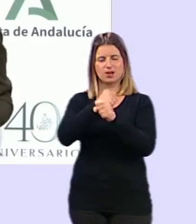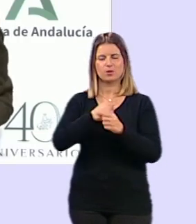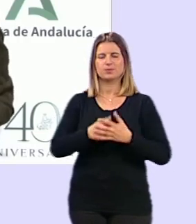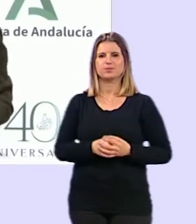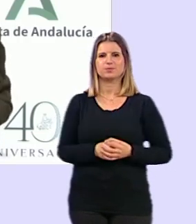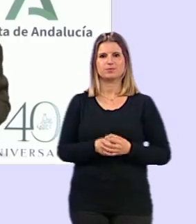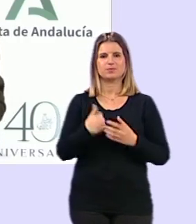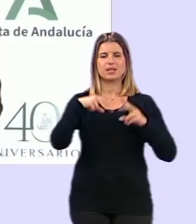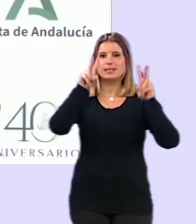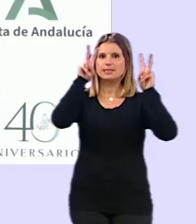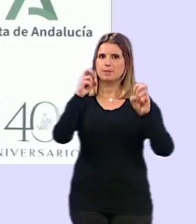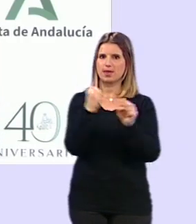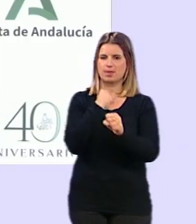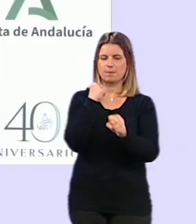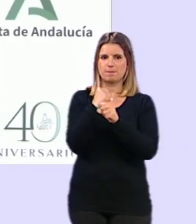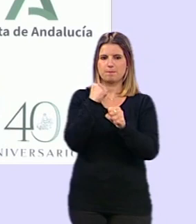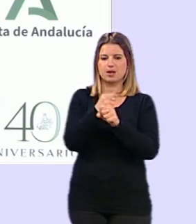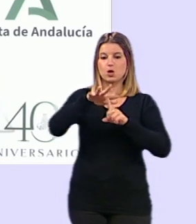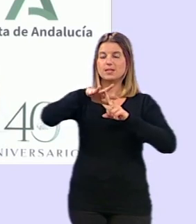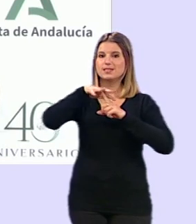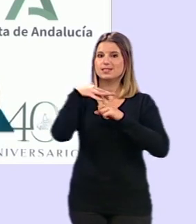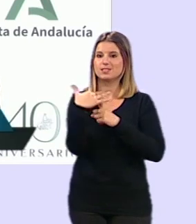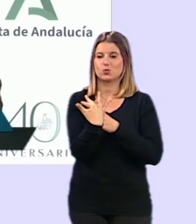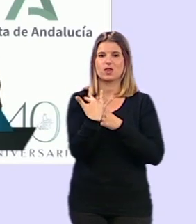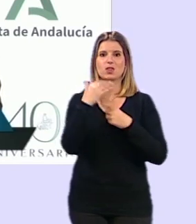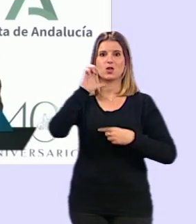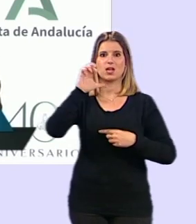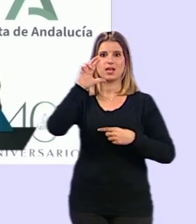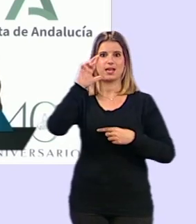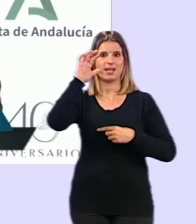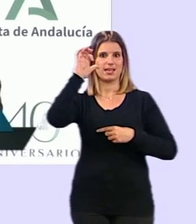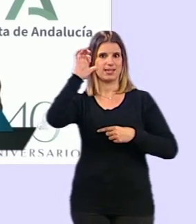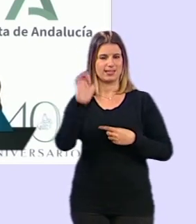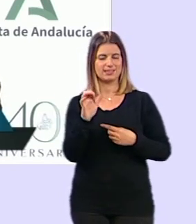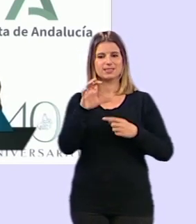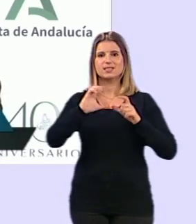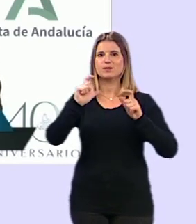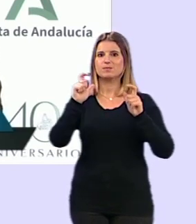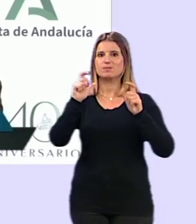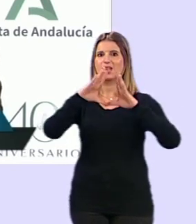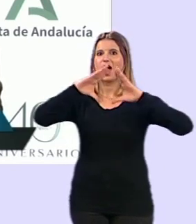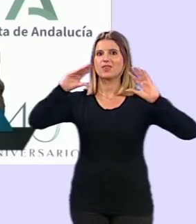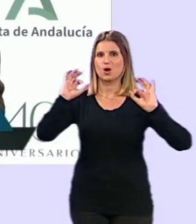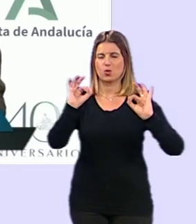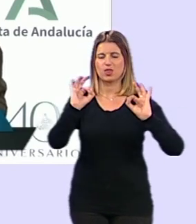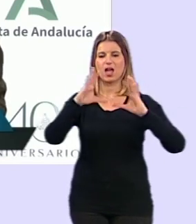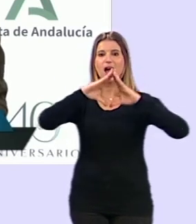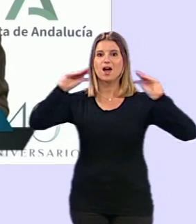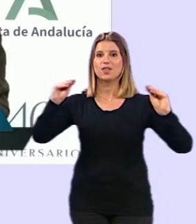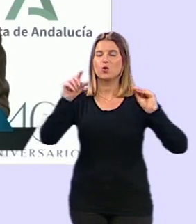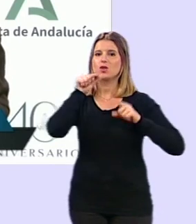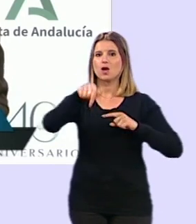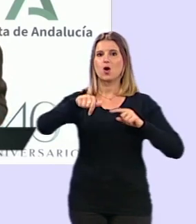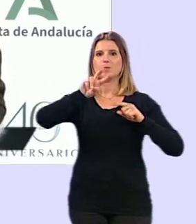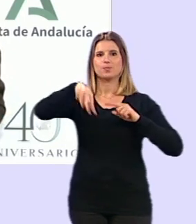En materia de empleo, la situación de los ERTE en nuestra comunidad autónoma. Hoy son